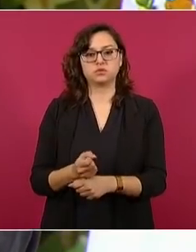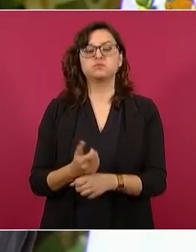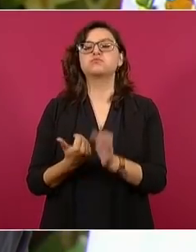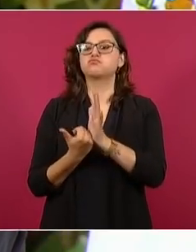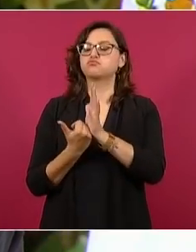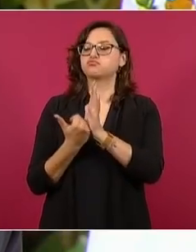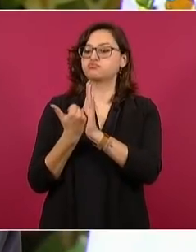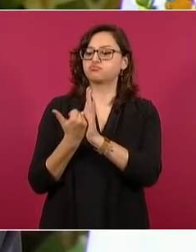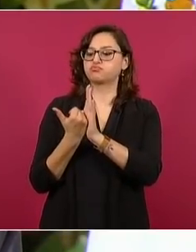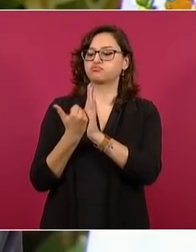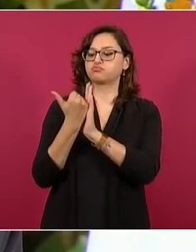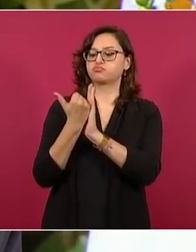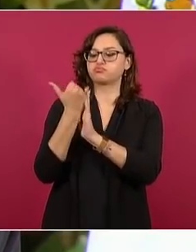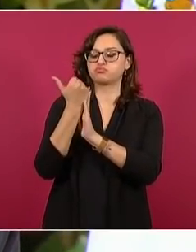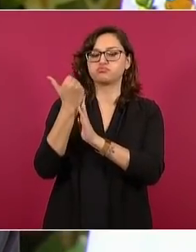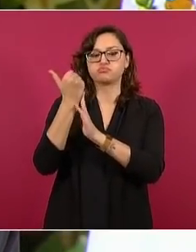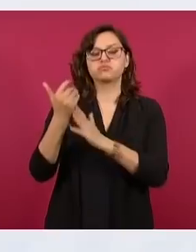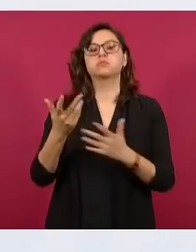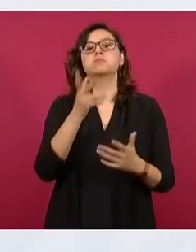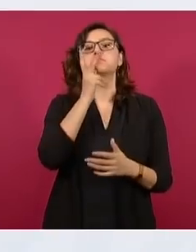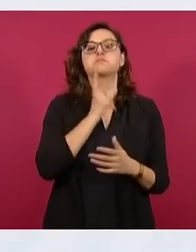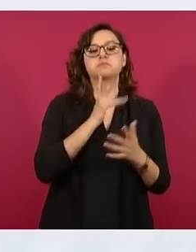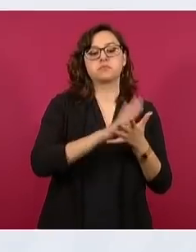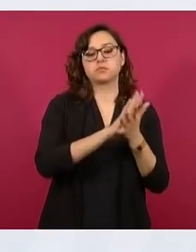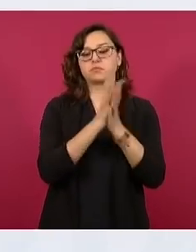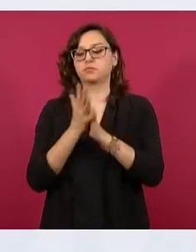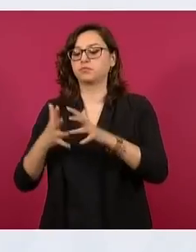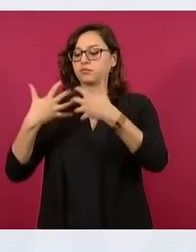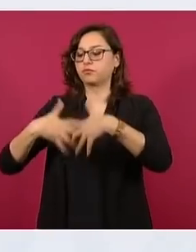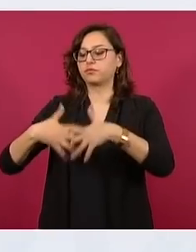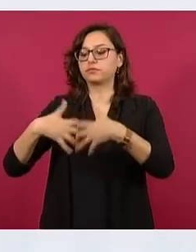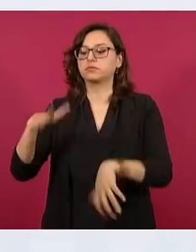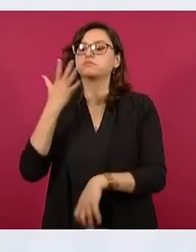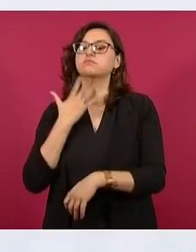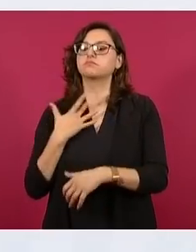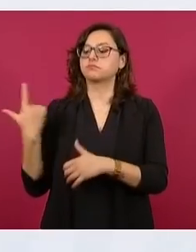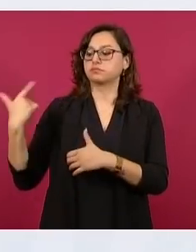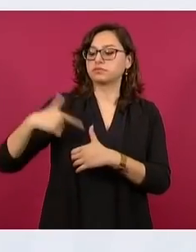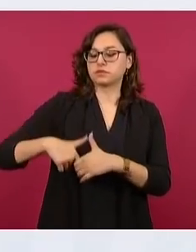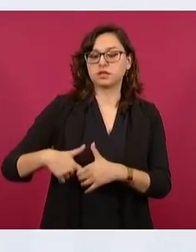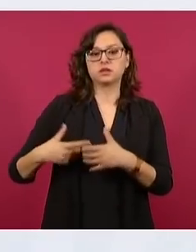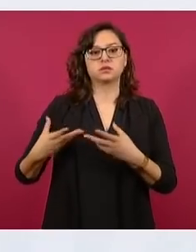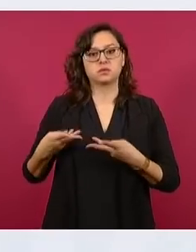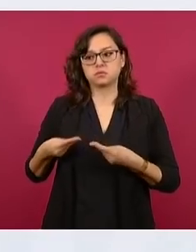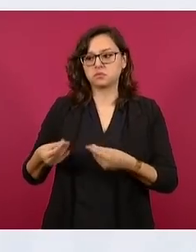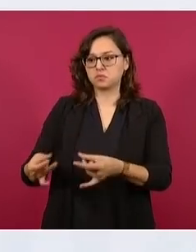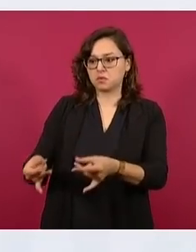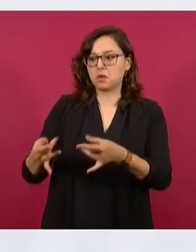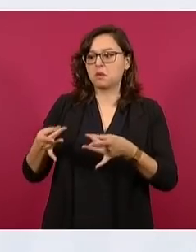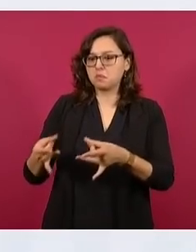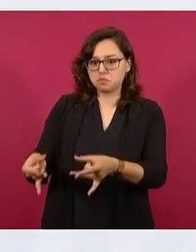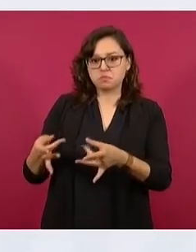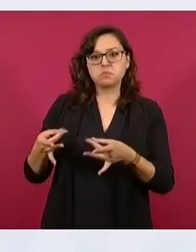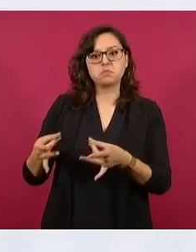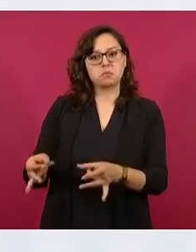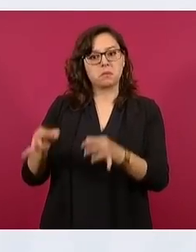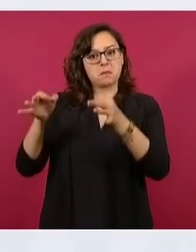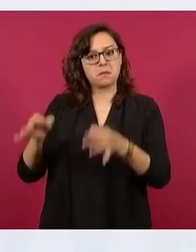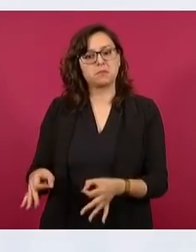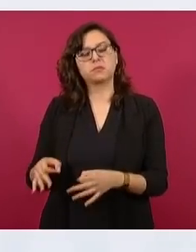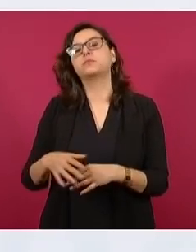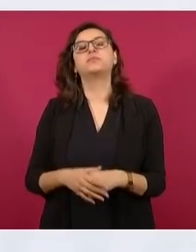de refinación. Las importaciones de combustibles han disminuido en